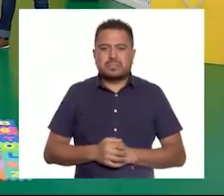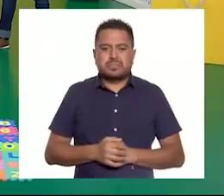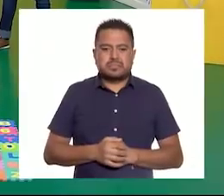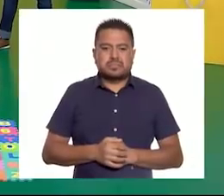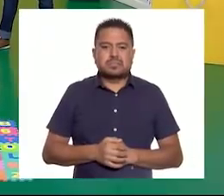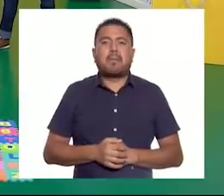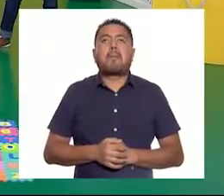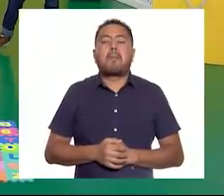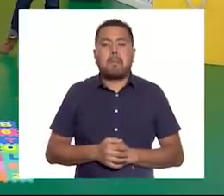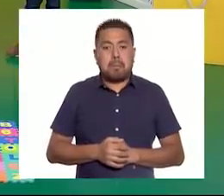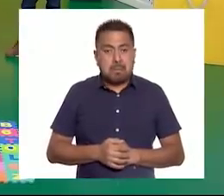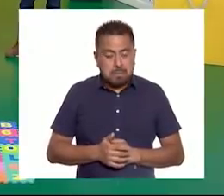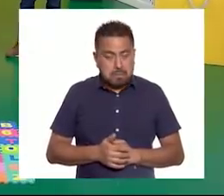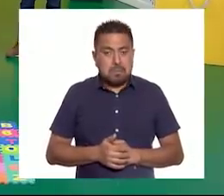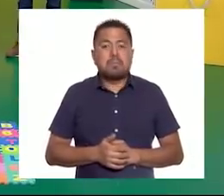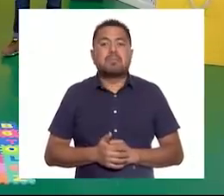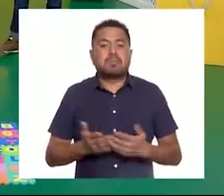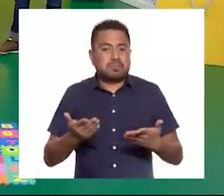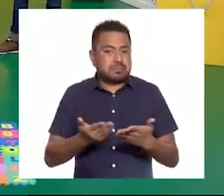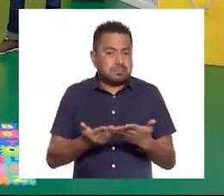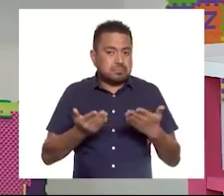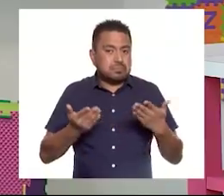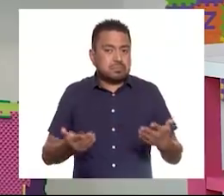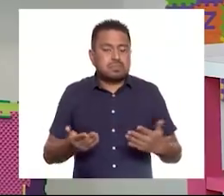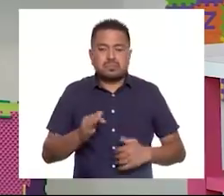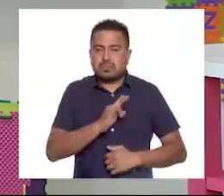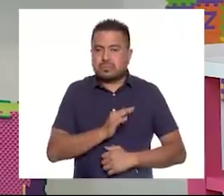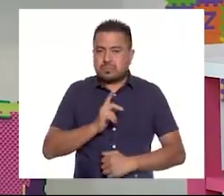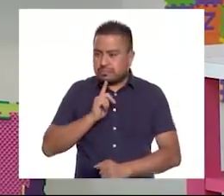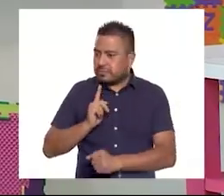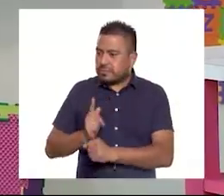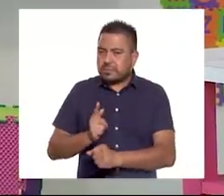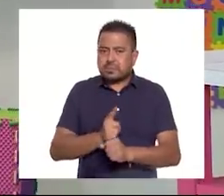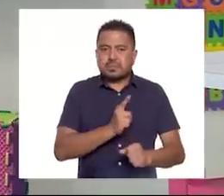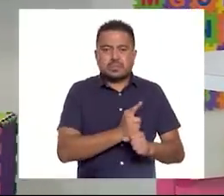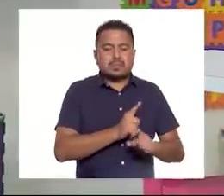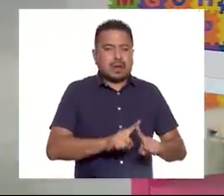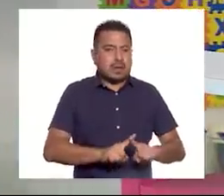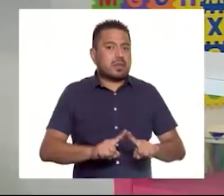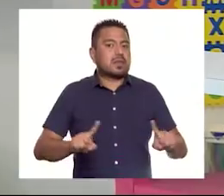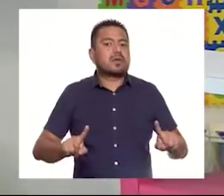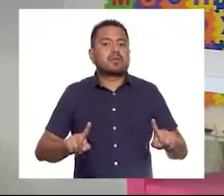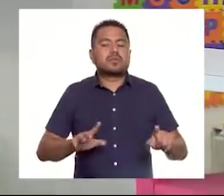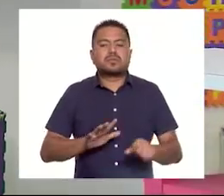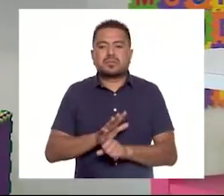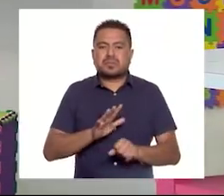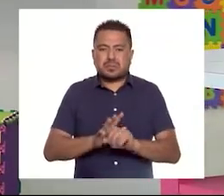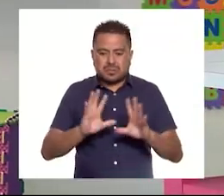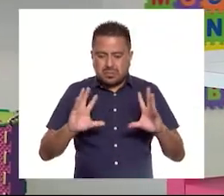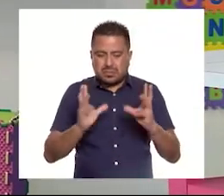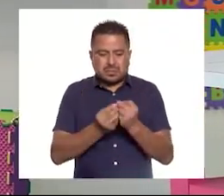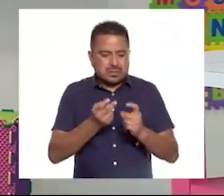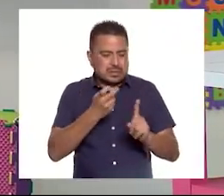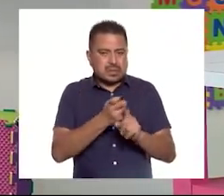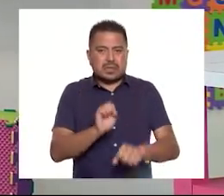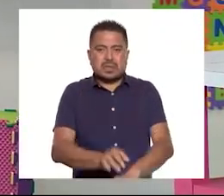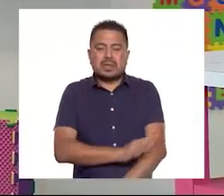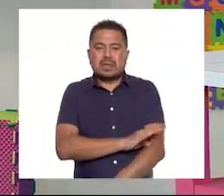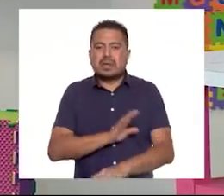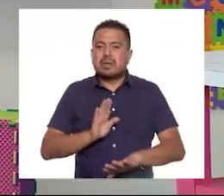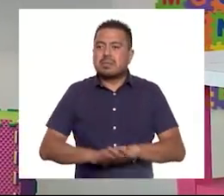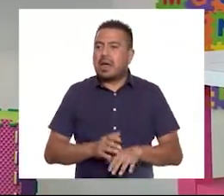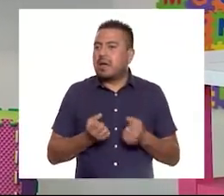¡Oh! Entonces podemos darnos cuenta que la diferencia entre estas emociones está en la